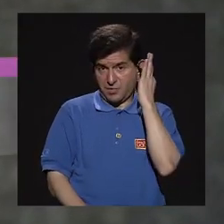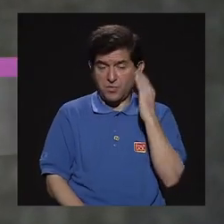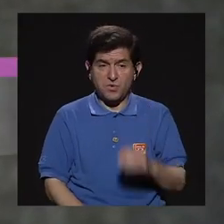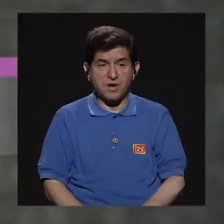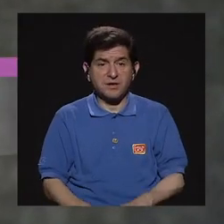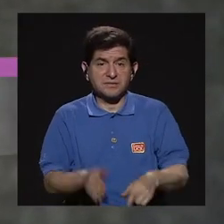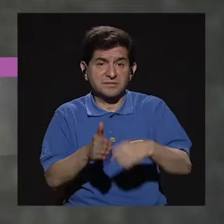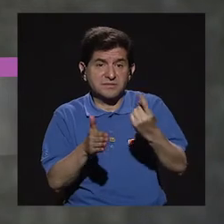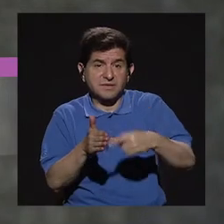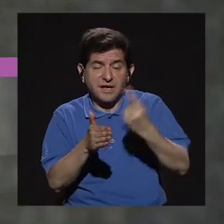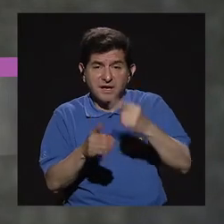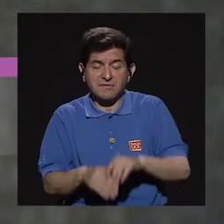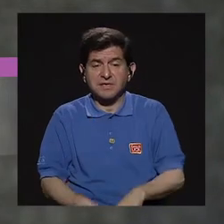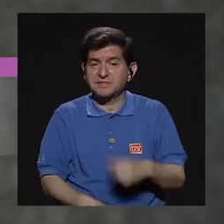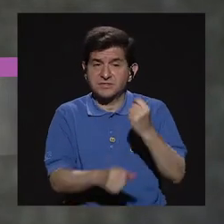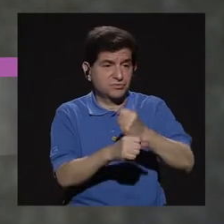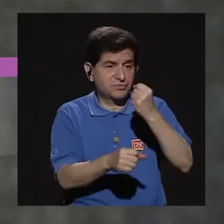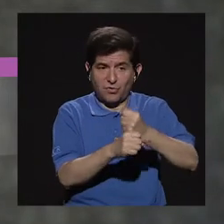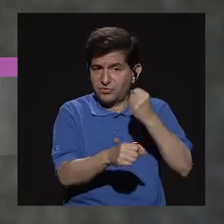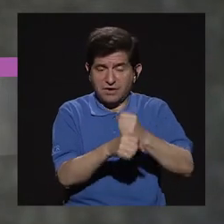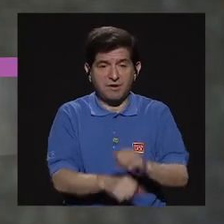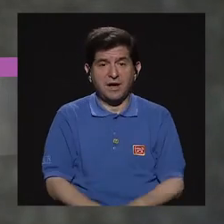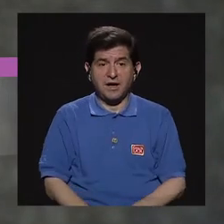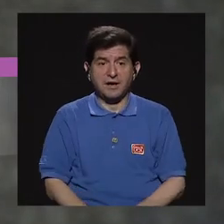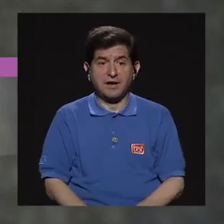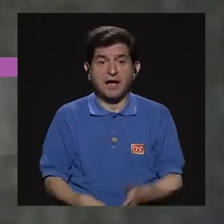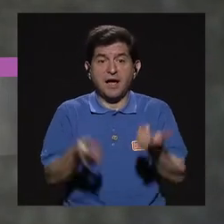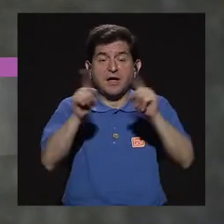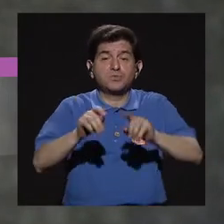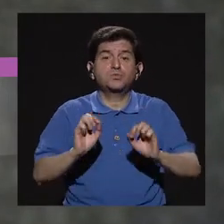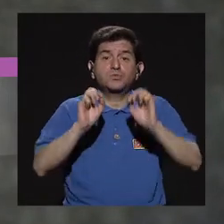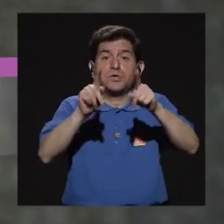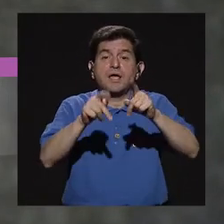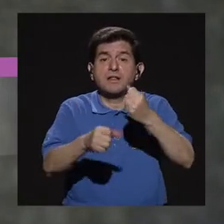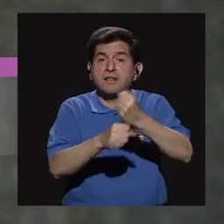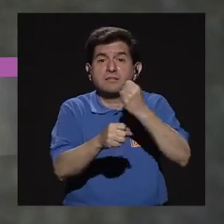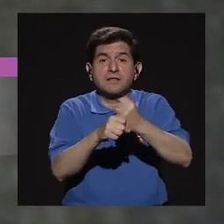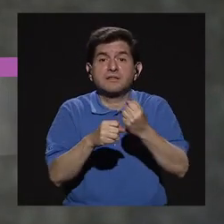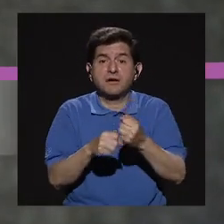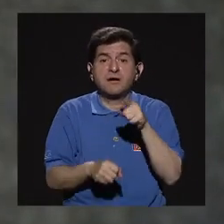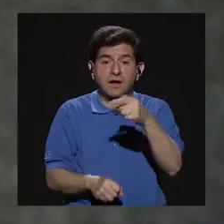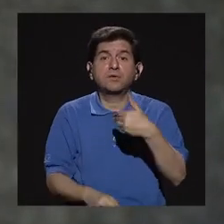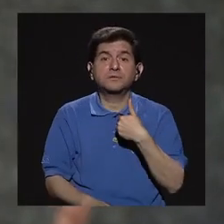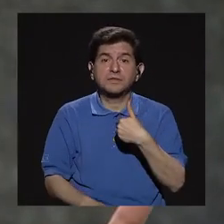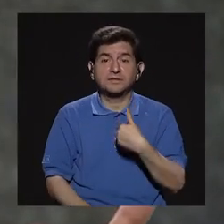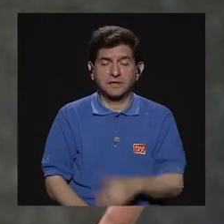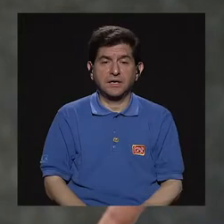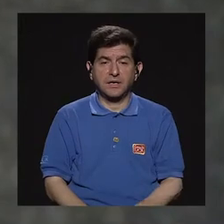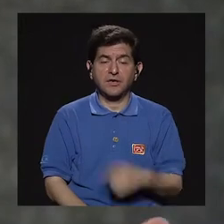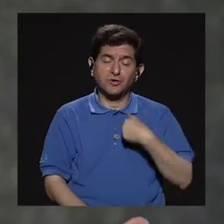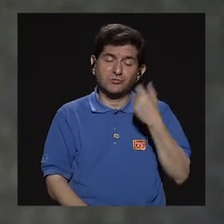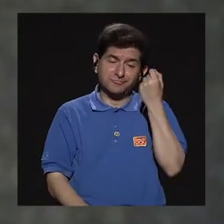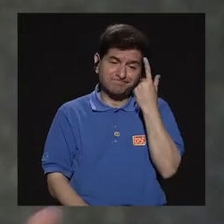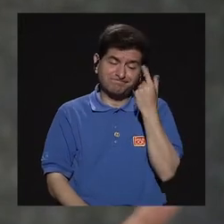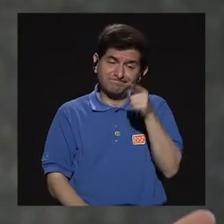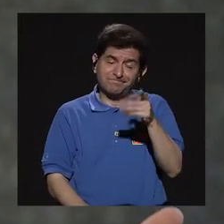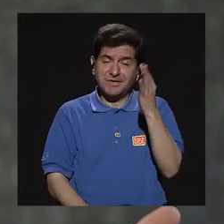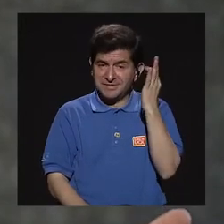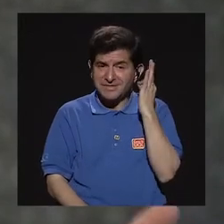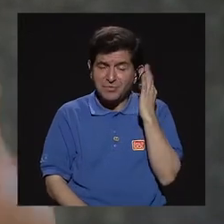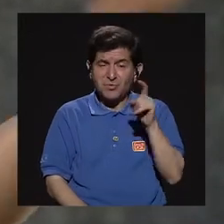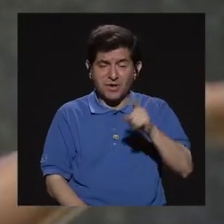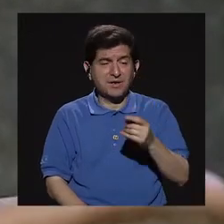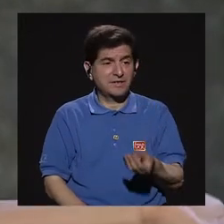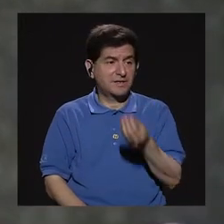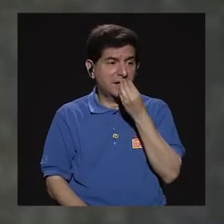que en algunas ocasiones no están trabajando, y se presenta la oportunidad de trabajar, y obviamente uno comprende que estas señoras